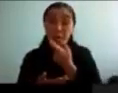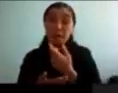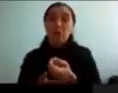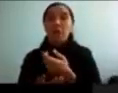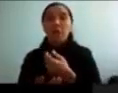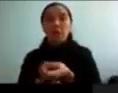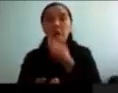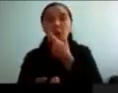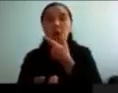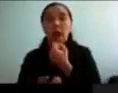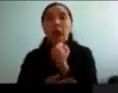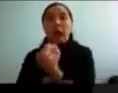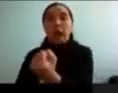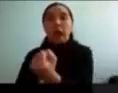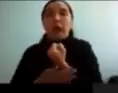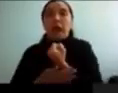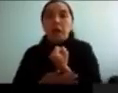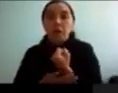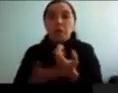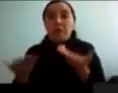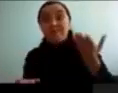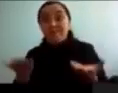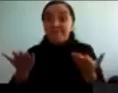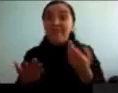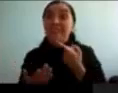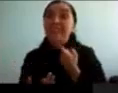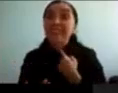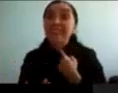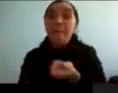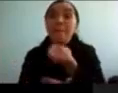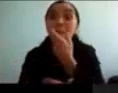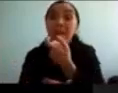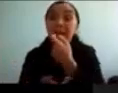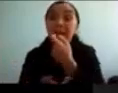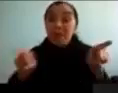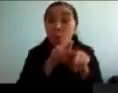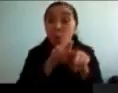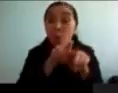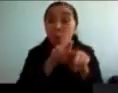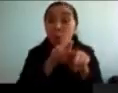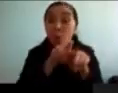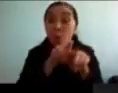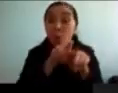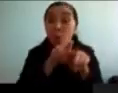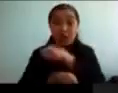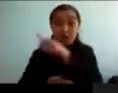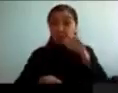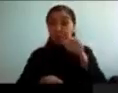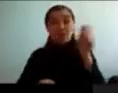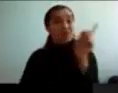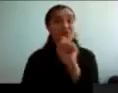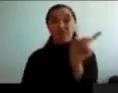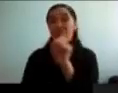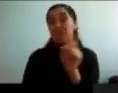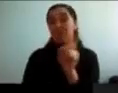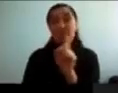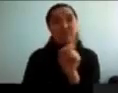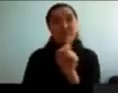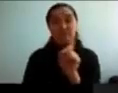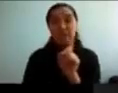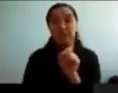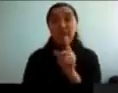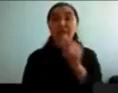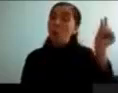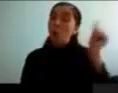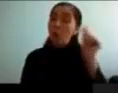eso es bastante interesante ver que el medicamento no funciona de la misma forma para todos los niños y tenemos muy pocos marcadores biológicos para decidir, por